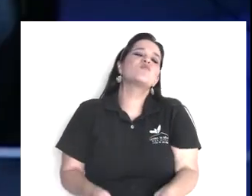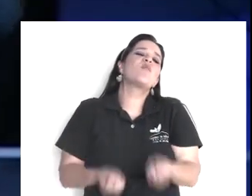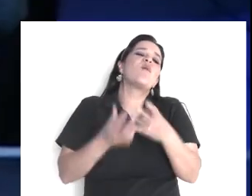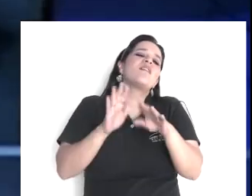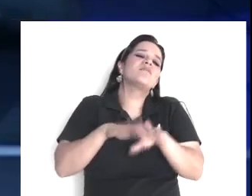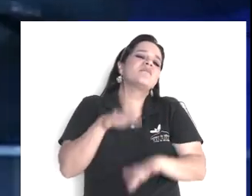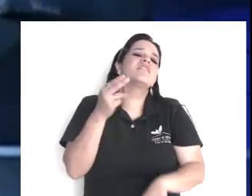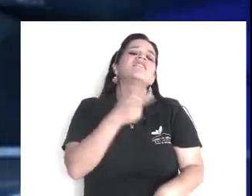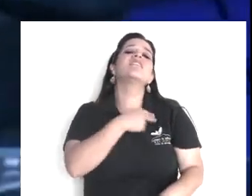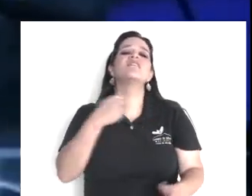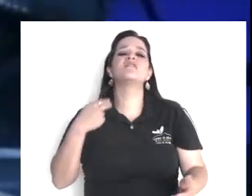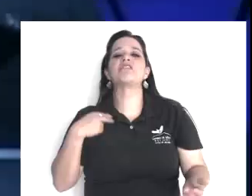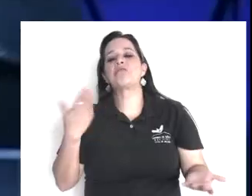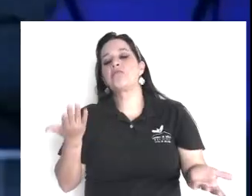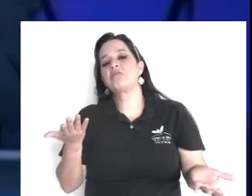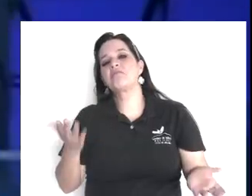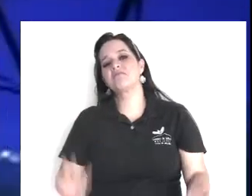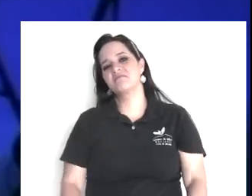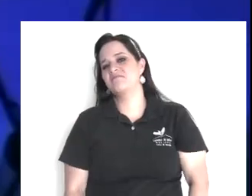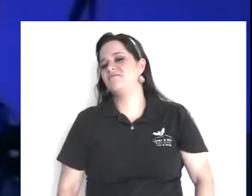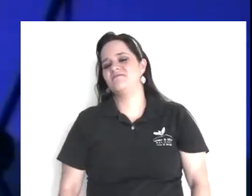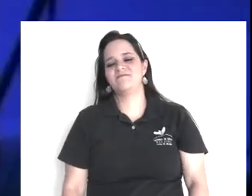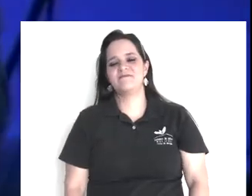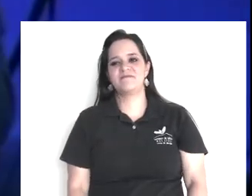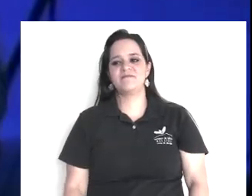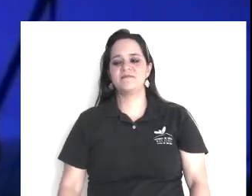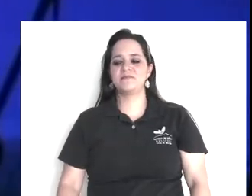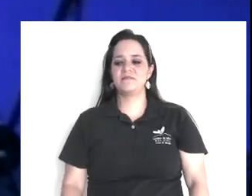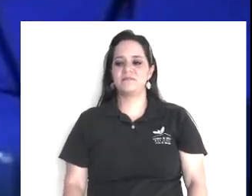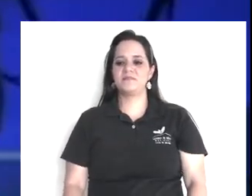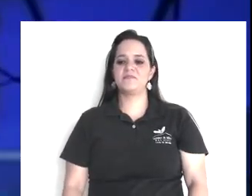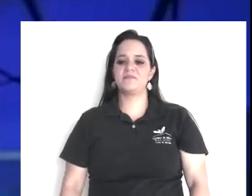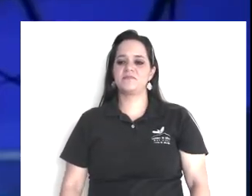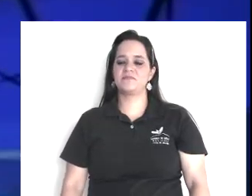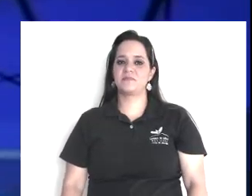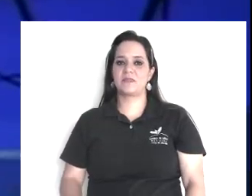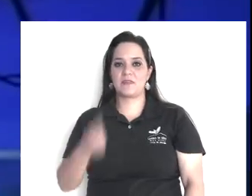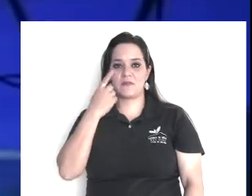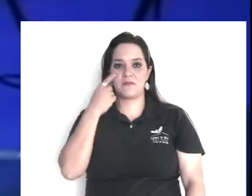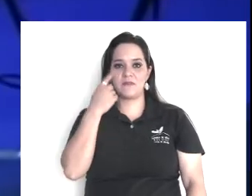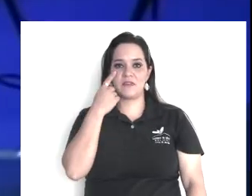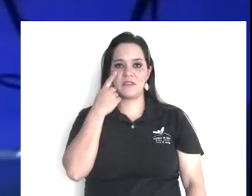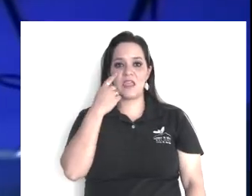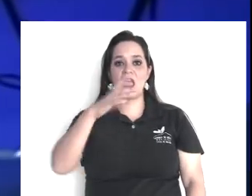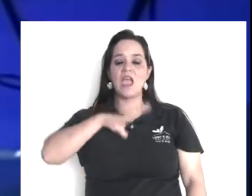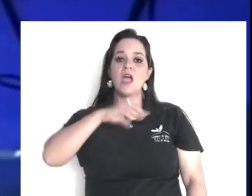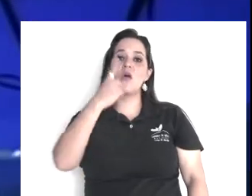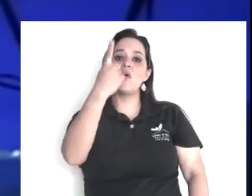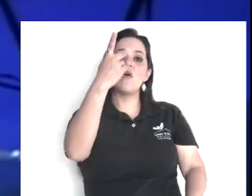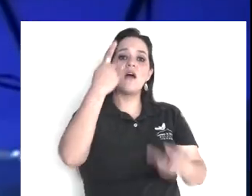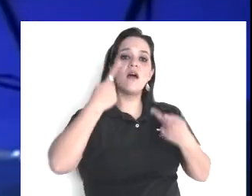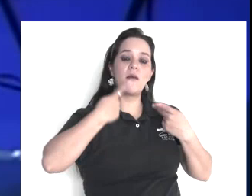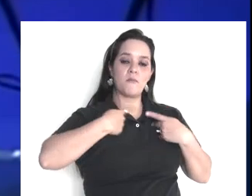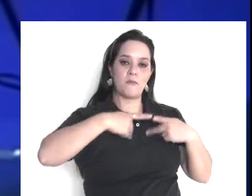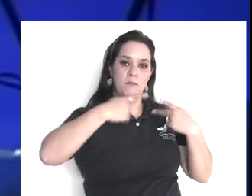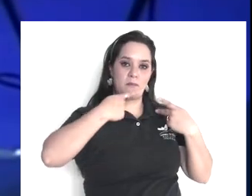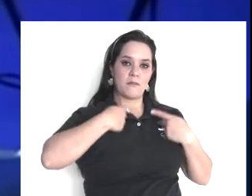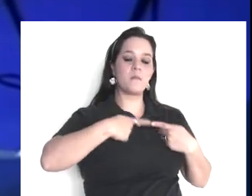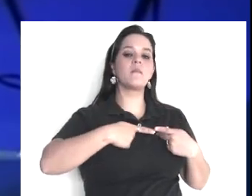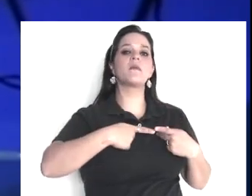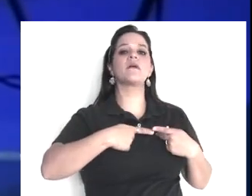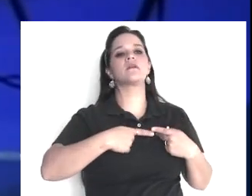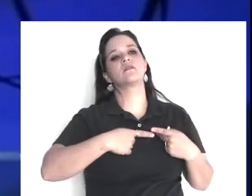y aquí aparece, digamos, el lado, el otro lado, de la moneda, hay una persona, que,